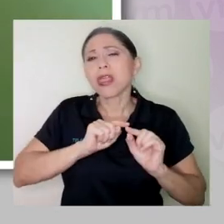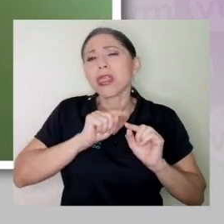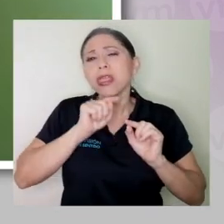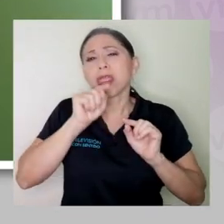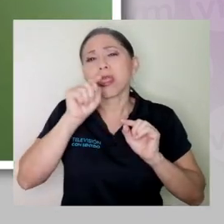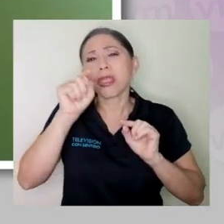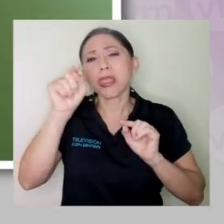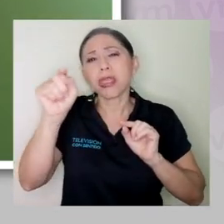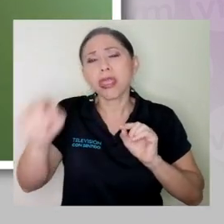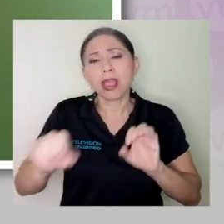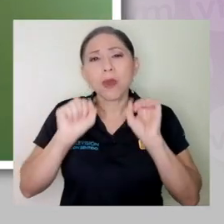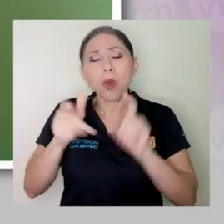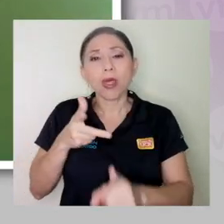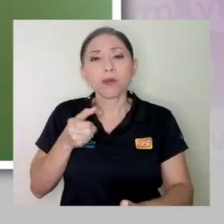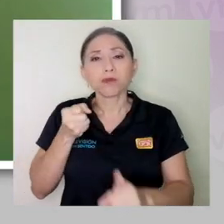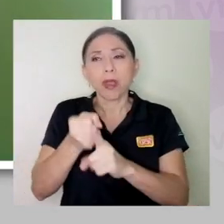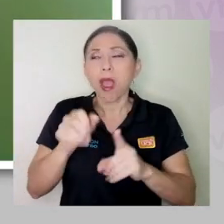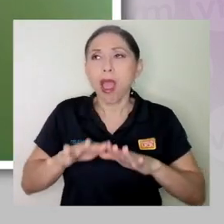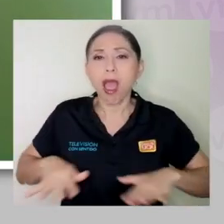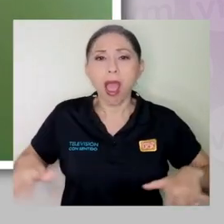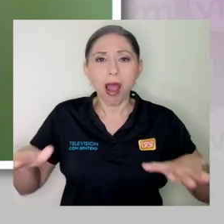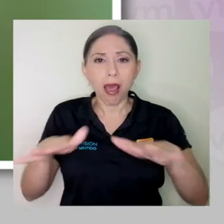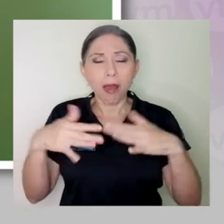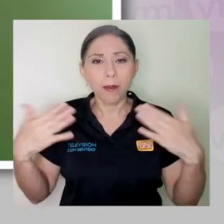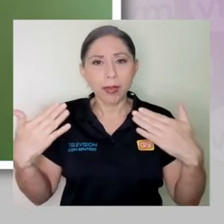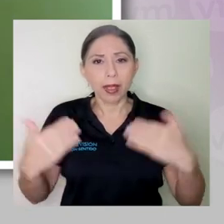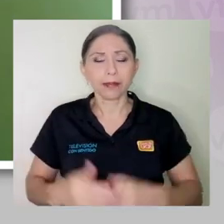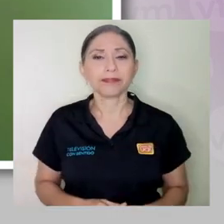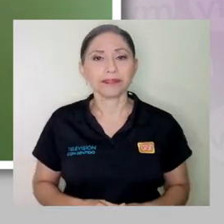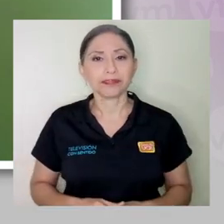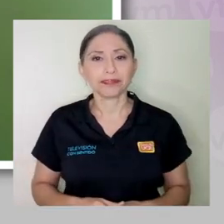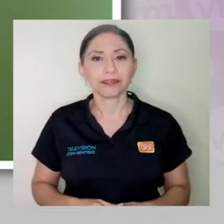recorrer todo ese camino que puede generar tanto impacto al ambiente.